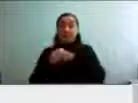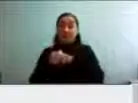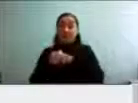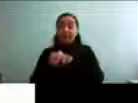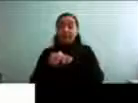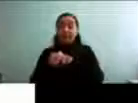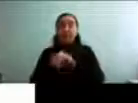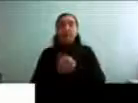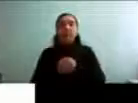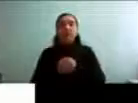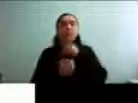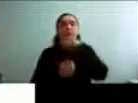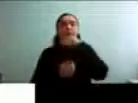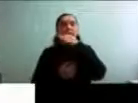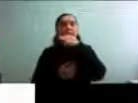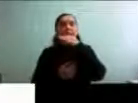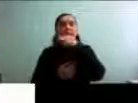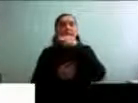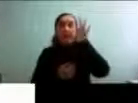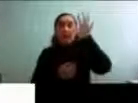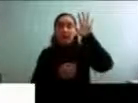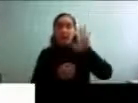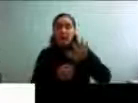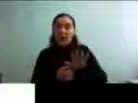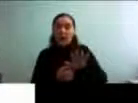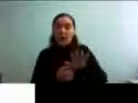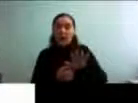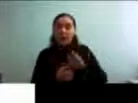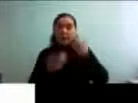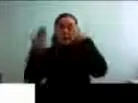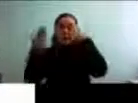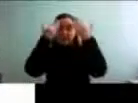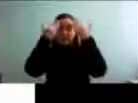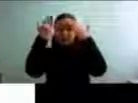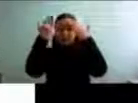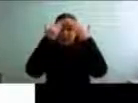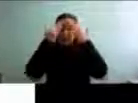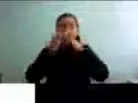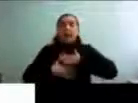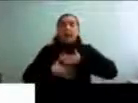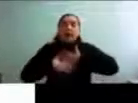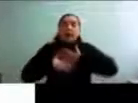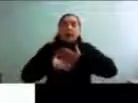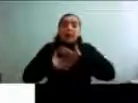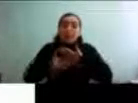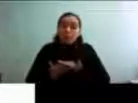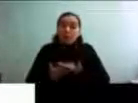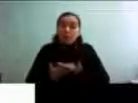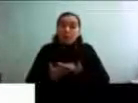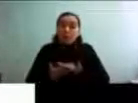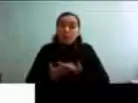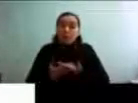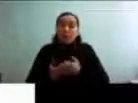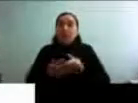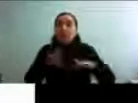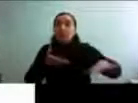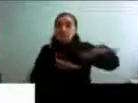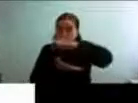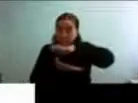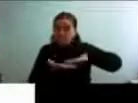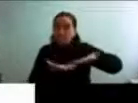referirme más a los aspectos psicológicos, emocionales, en fin, como a ese ámbito.